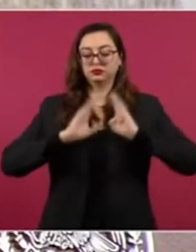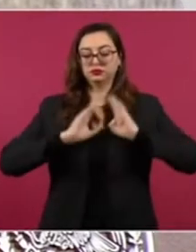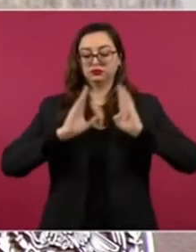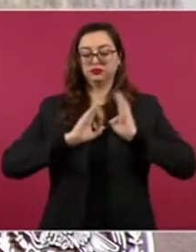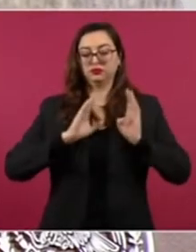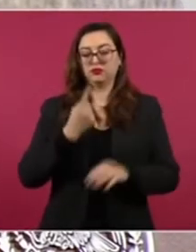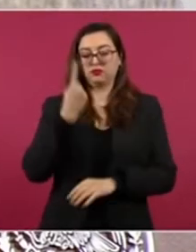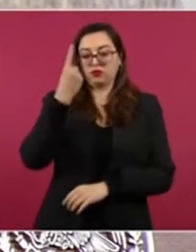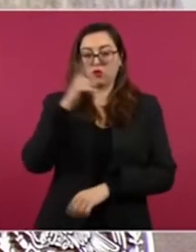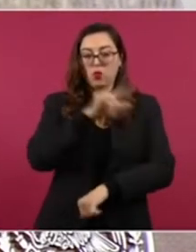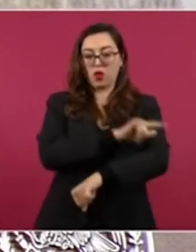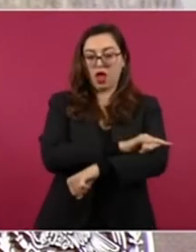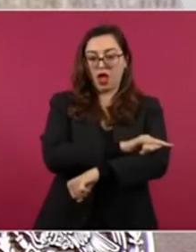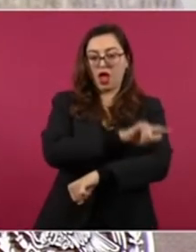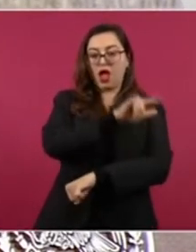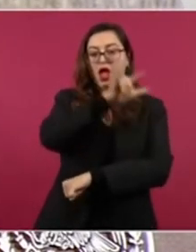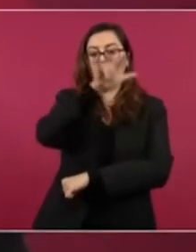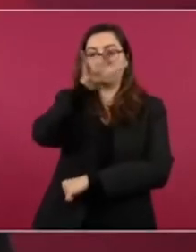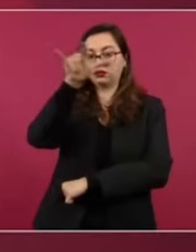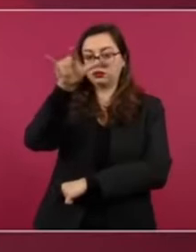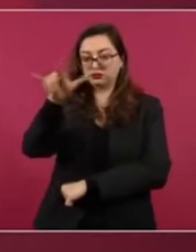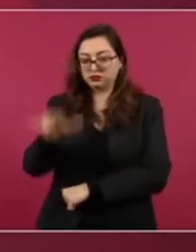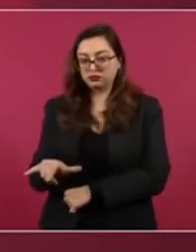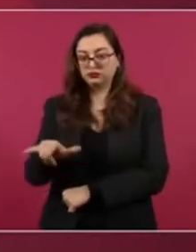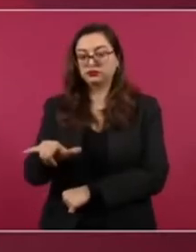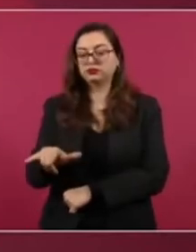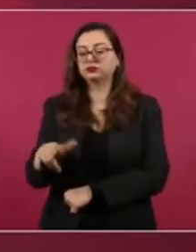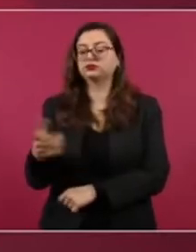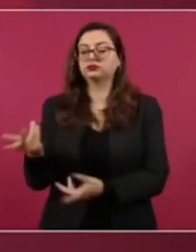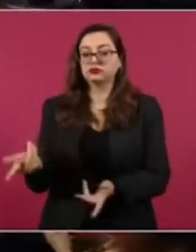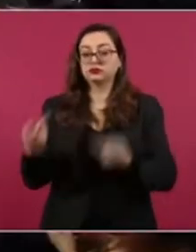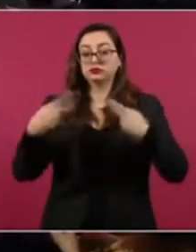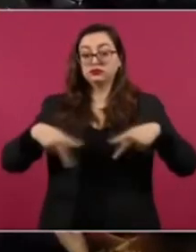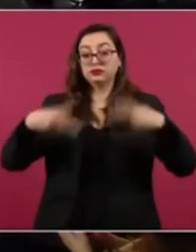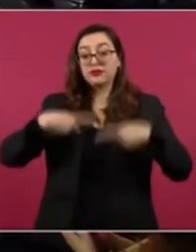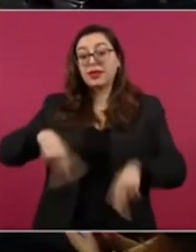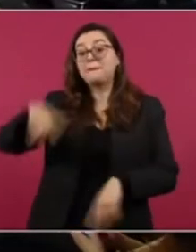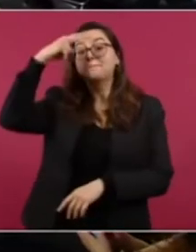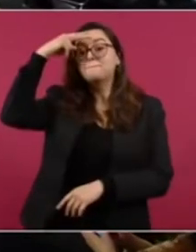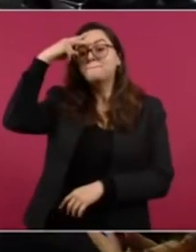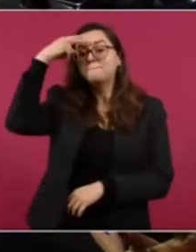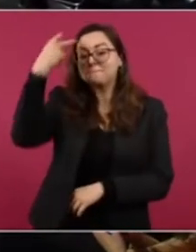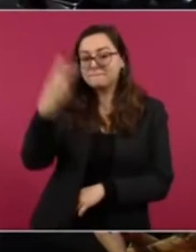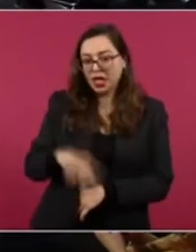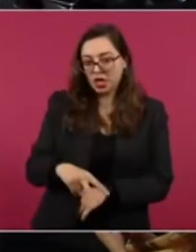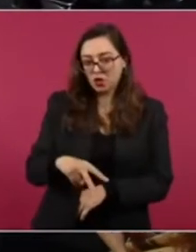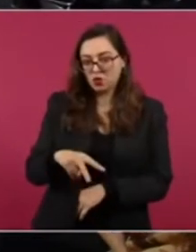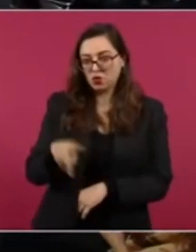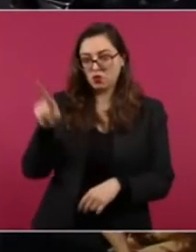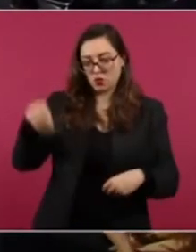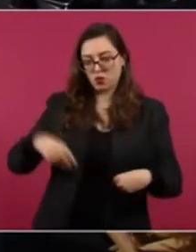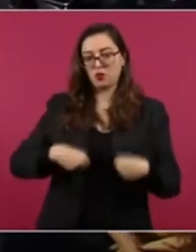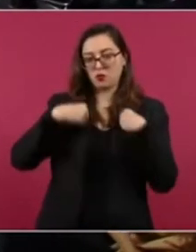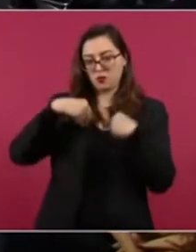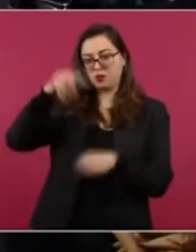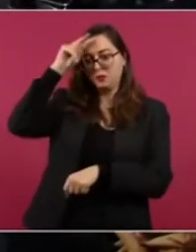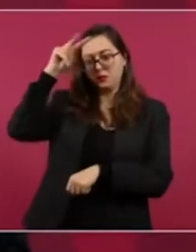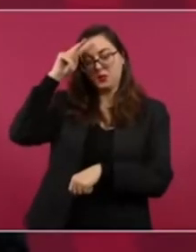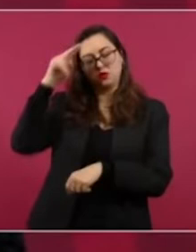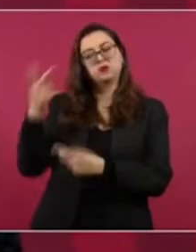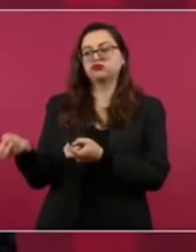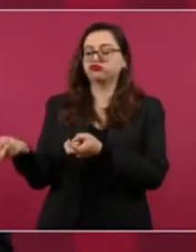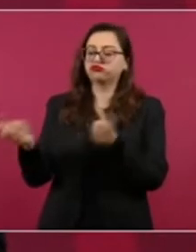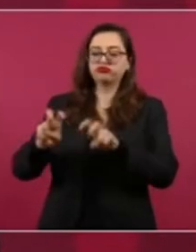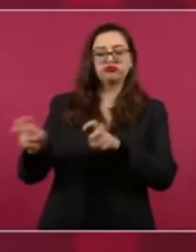Aérea traslade a mexicanos que están en el Perú.